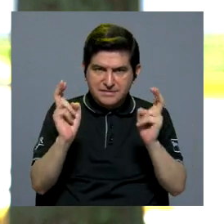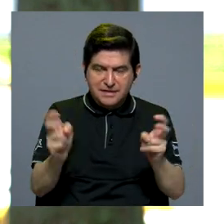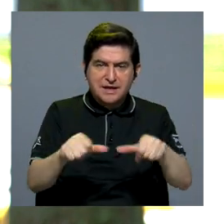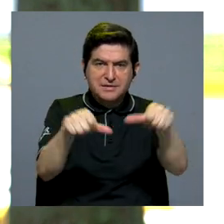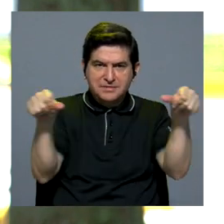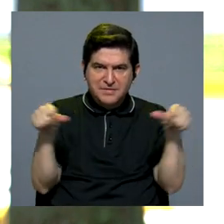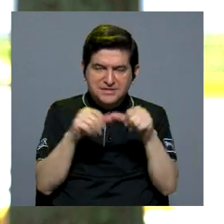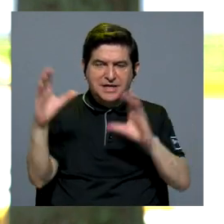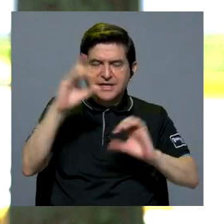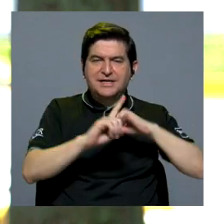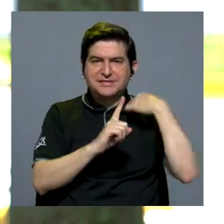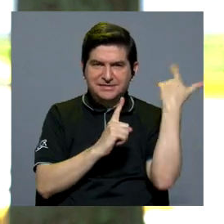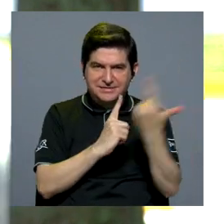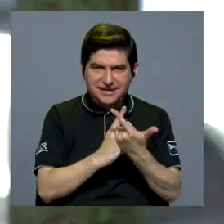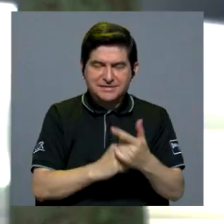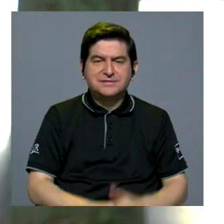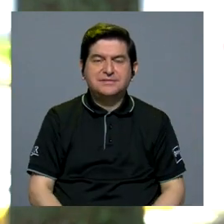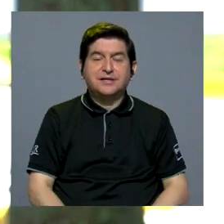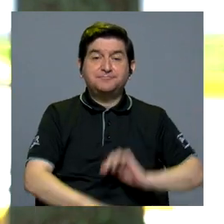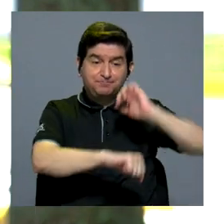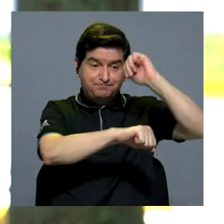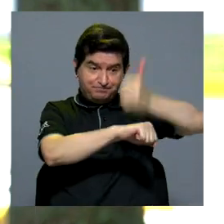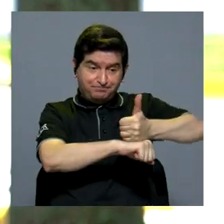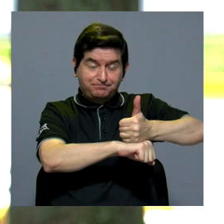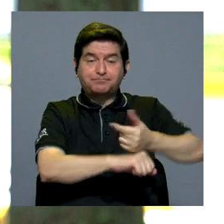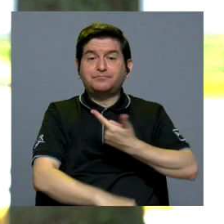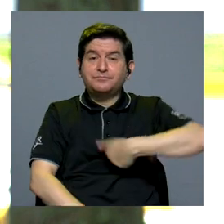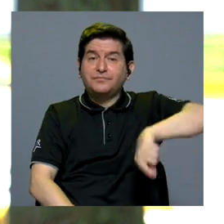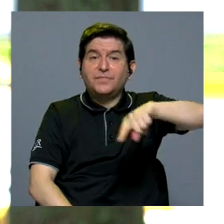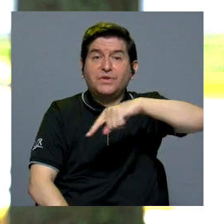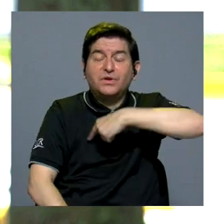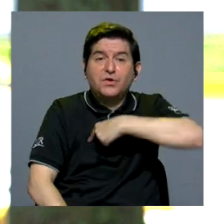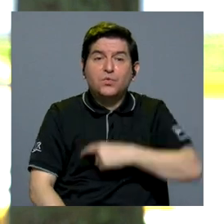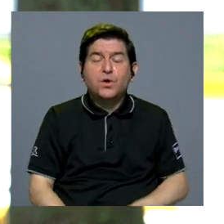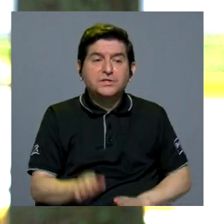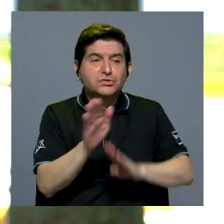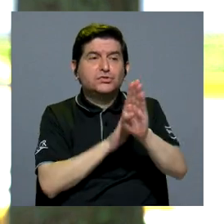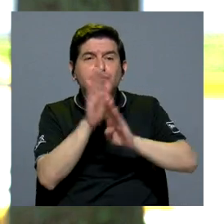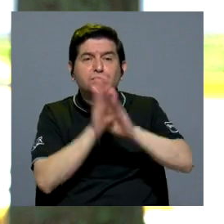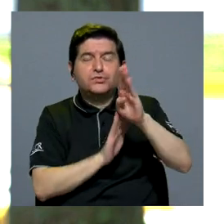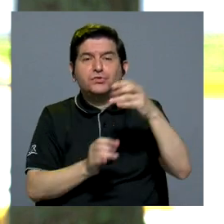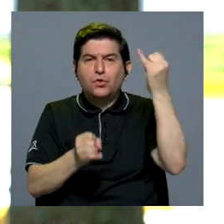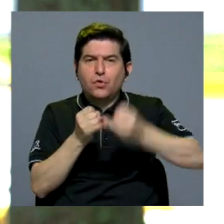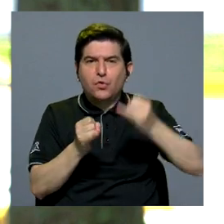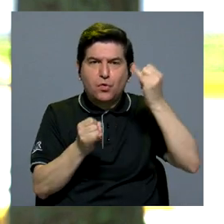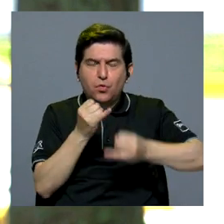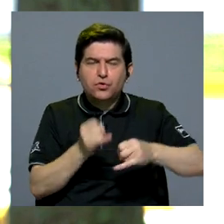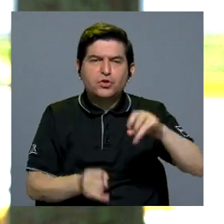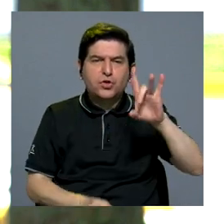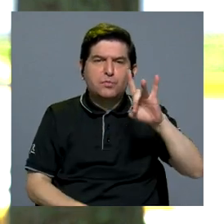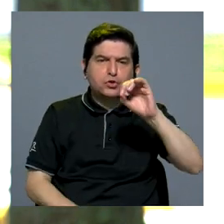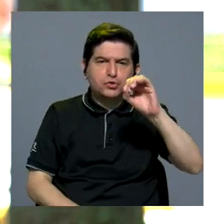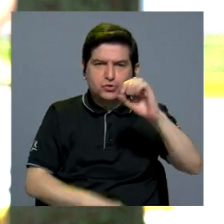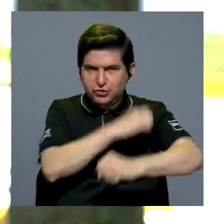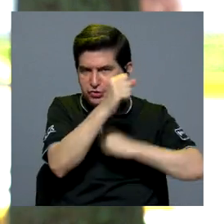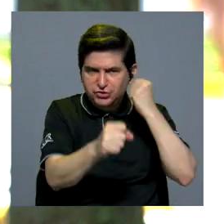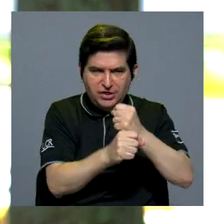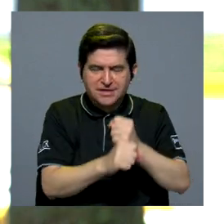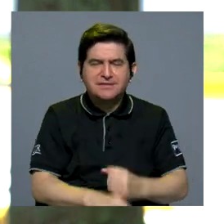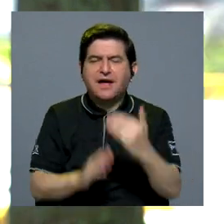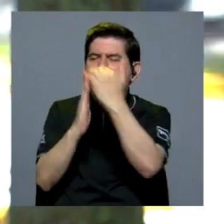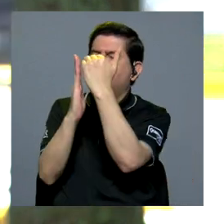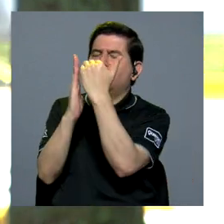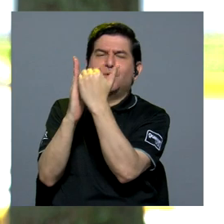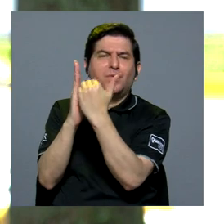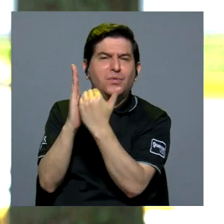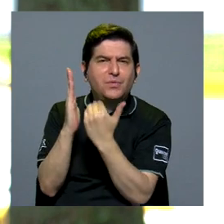pertenecen al área de las ciencias sociales y que han marcado nuestro desarrollo en los últimos 80 años? Un